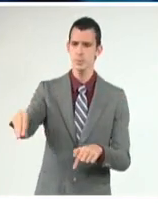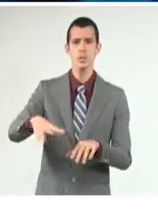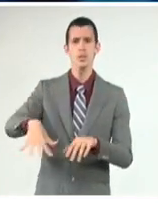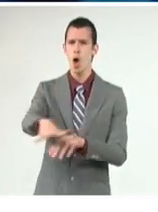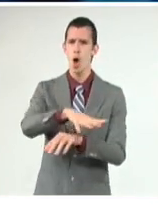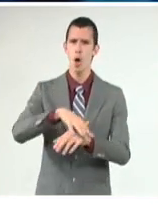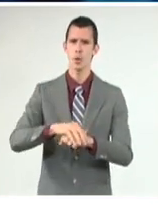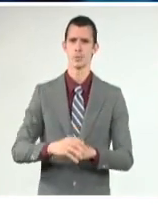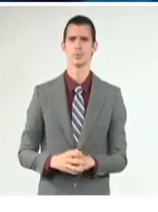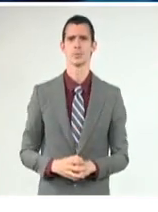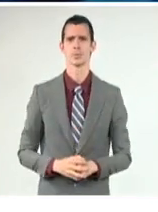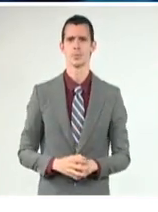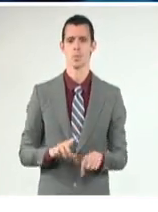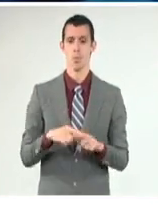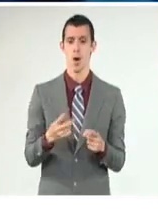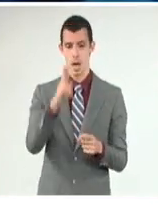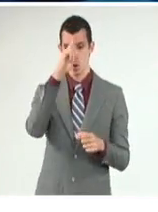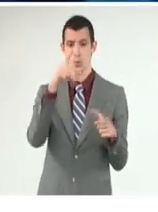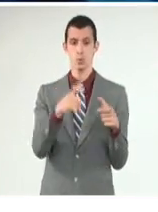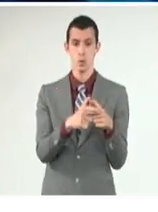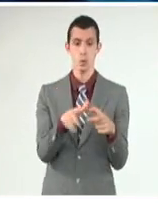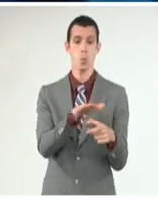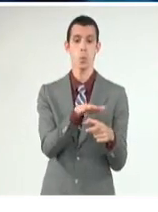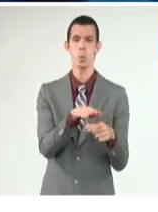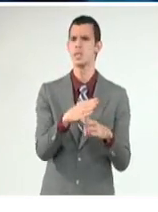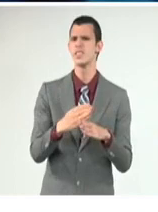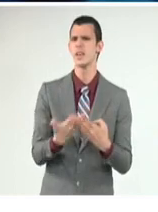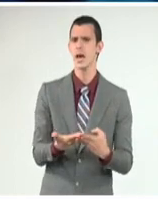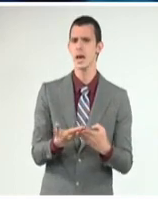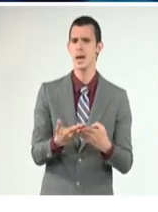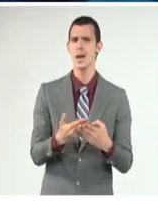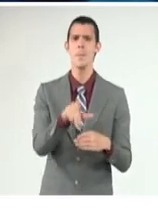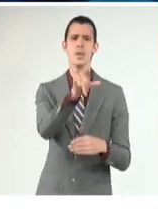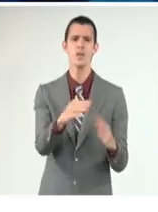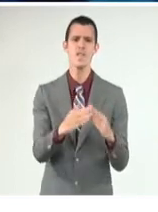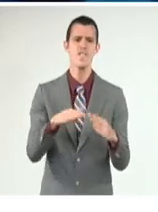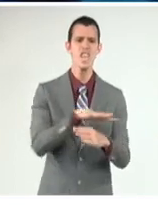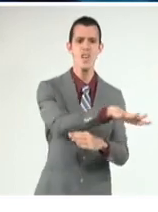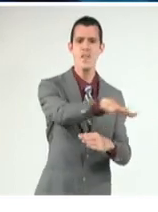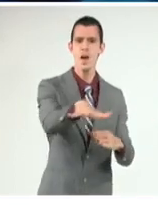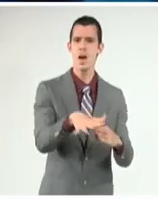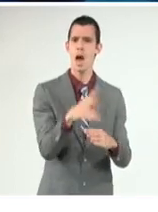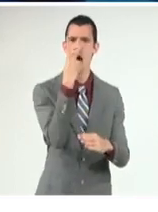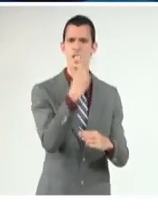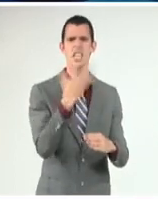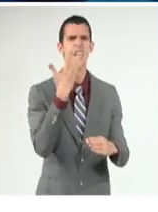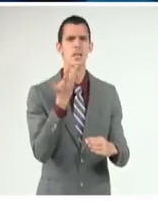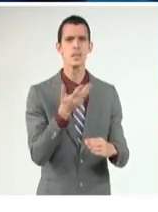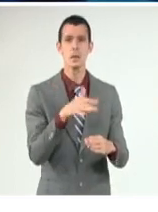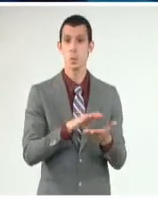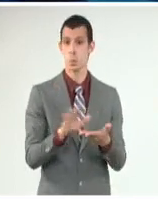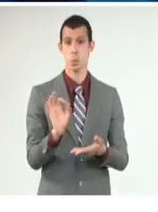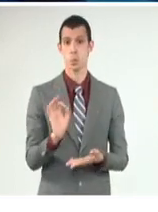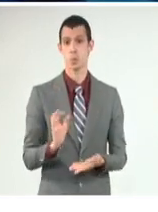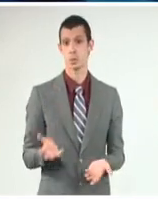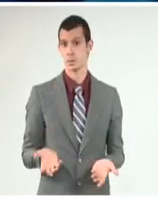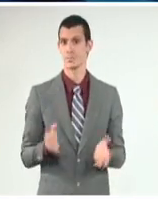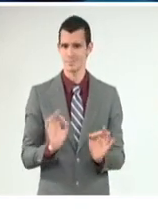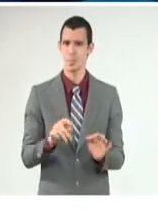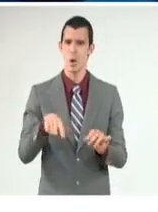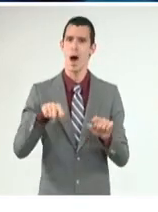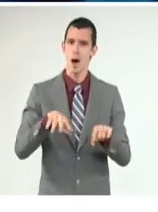venido organizando, del trabajo de los delegados, un director de empresa a nivel de circuncrición, con los factores de la comunidad,